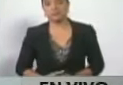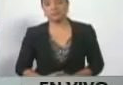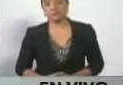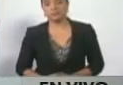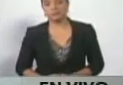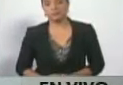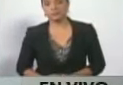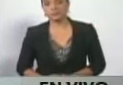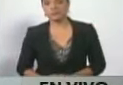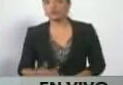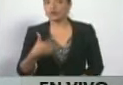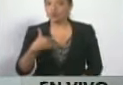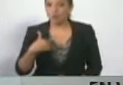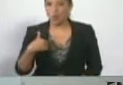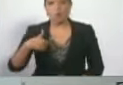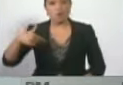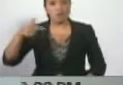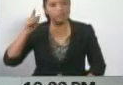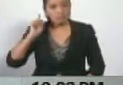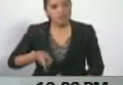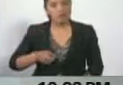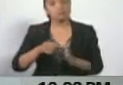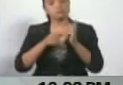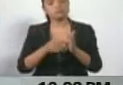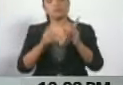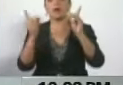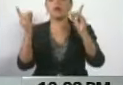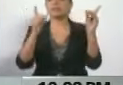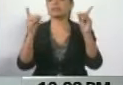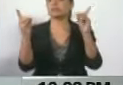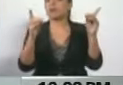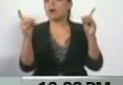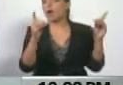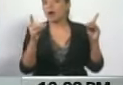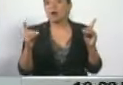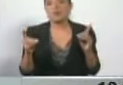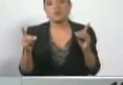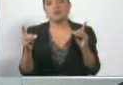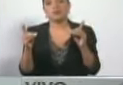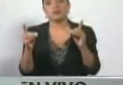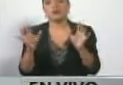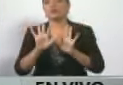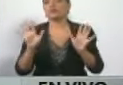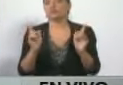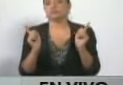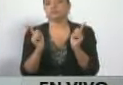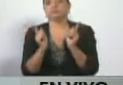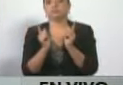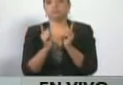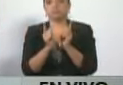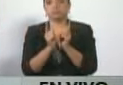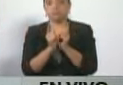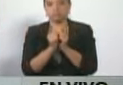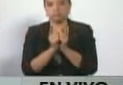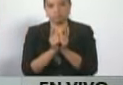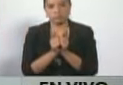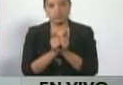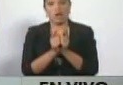Yo estoy obligado a buscar por la vía del diálogo puntos de racionalidad para que haya